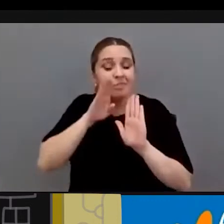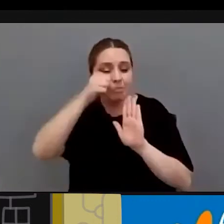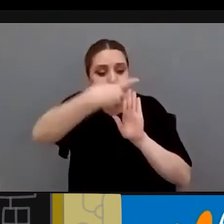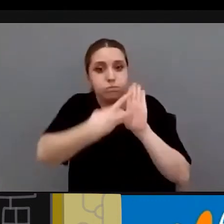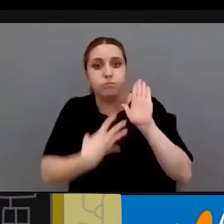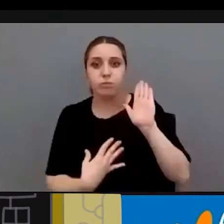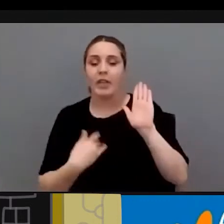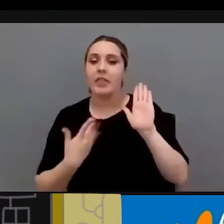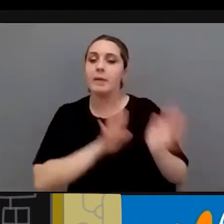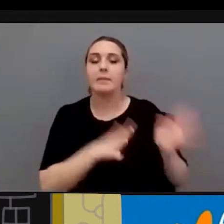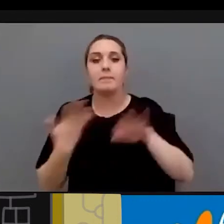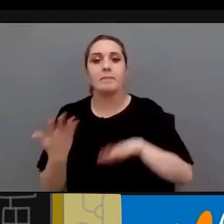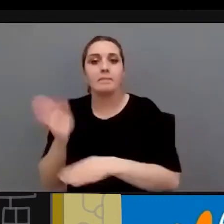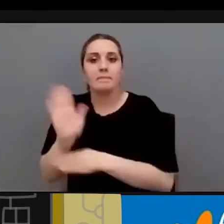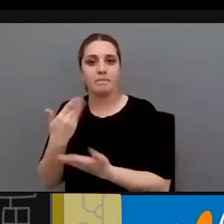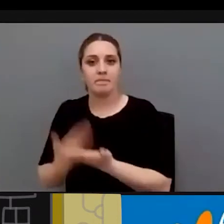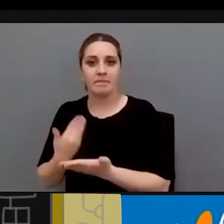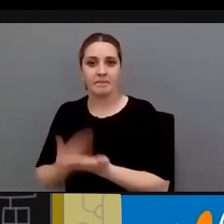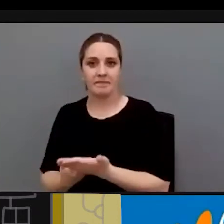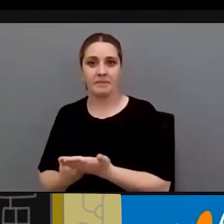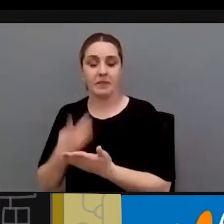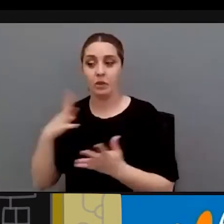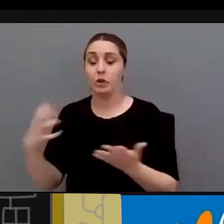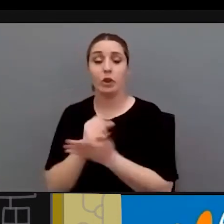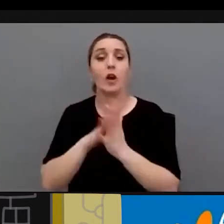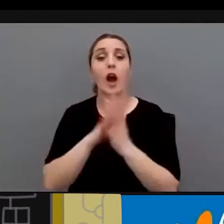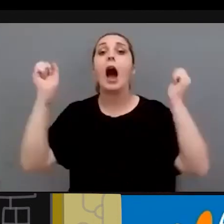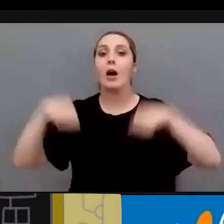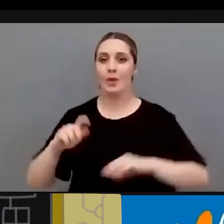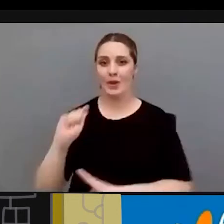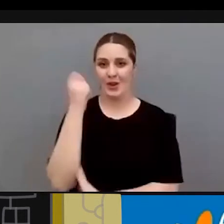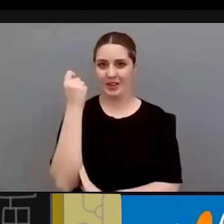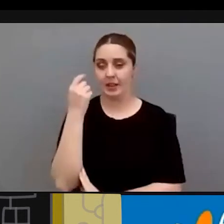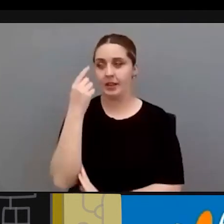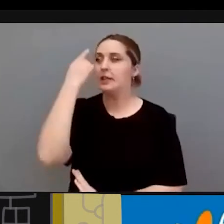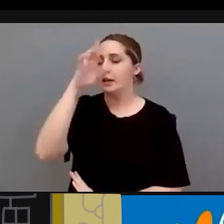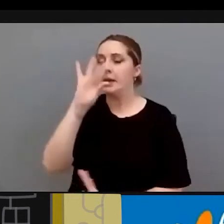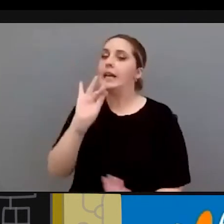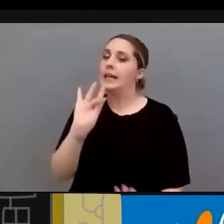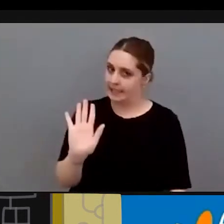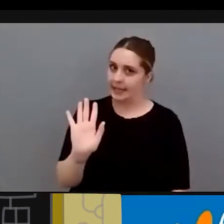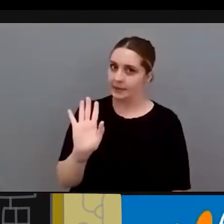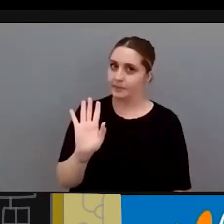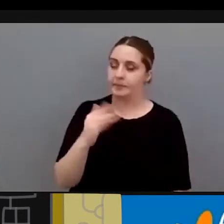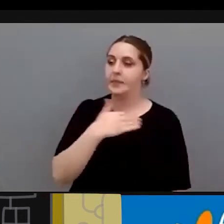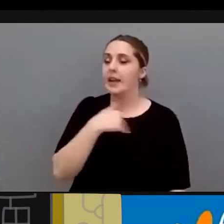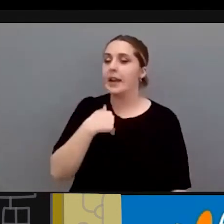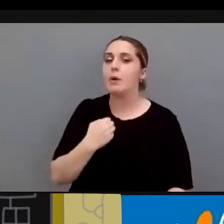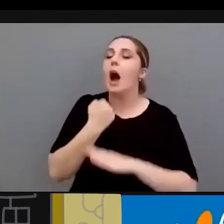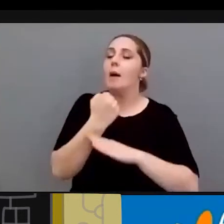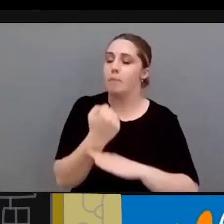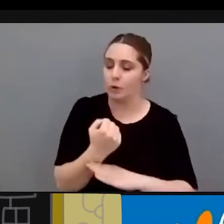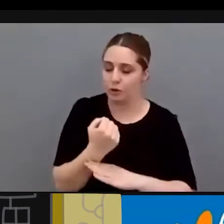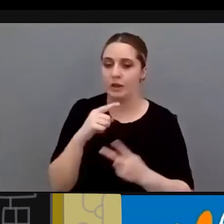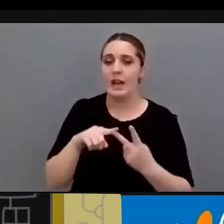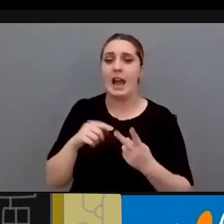se plasme realmente estar de acuerdo entre todas llegar a esos acuerdos ya sabemos que sí que queremos que haya apoyos que queremos que